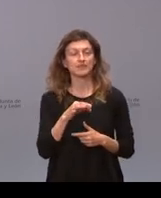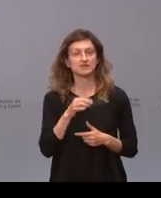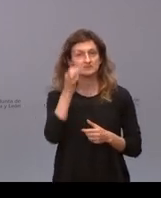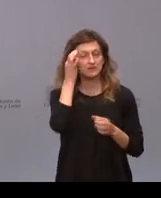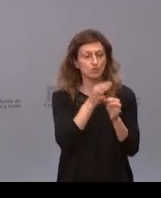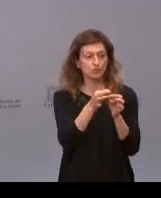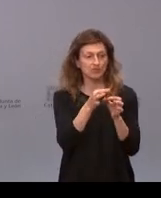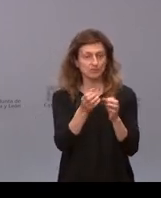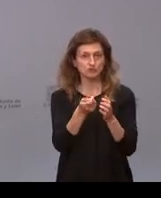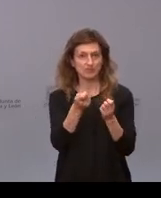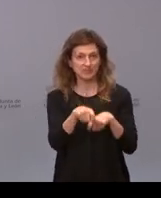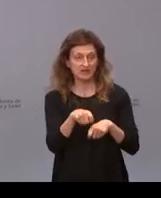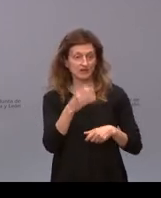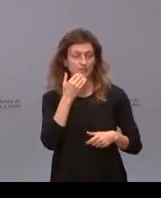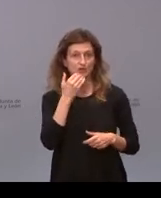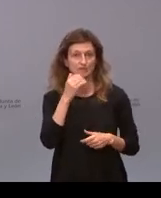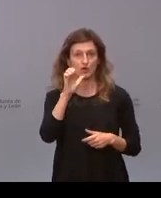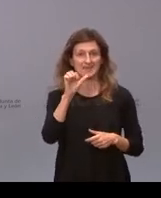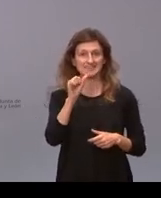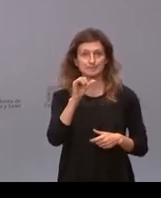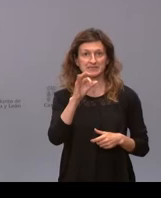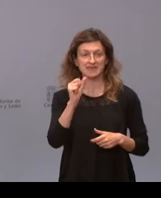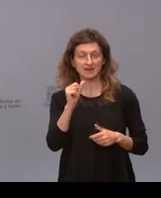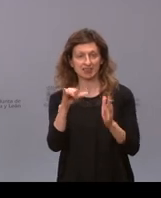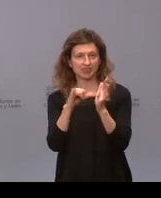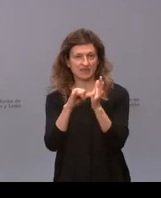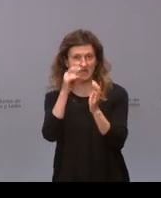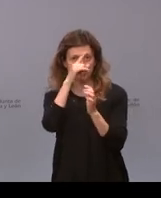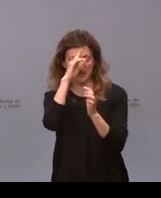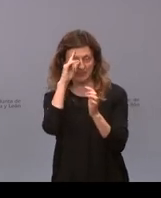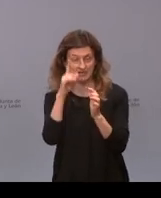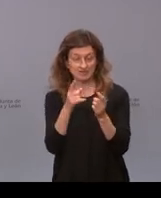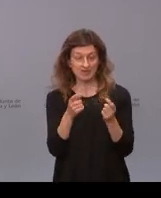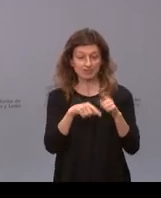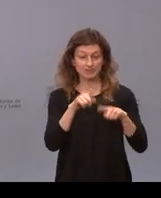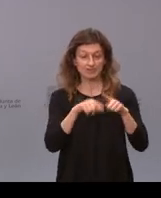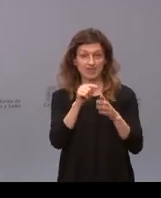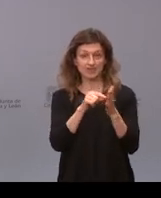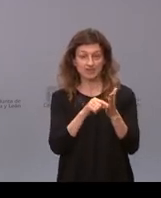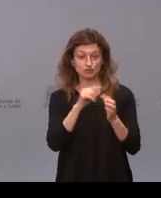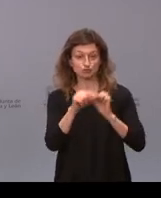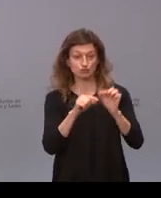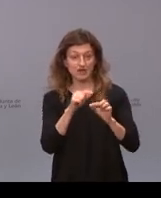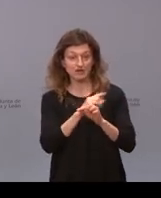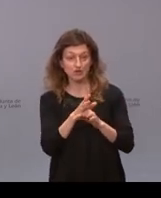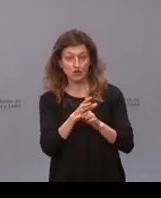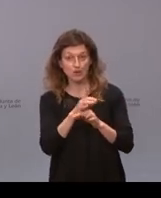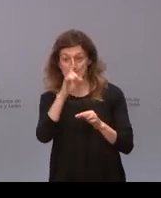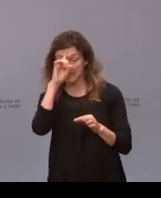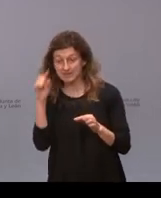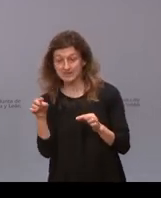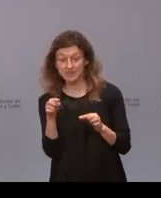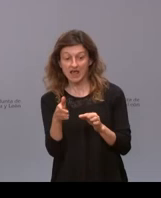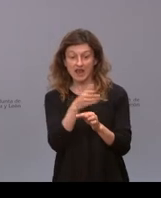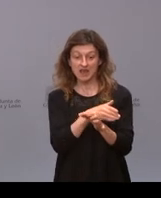municipios por ejemplo el espinar en segovia que linda con madrid atendiendo a los datos de contagios de madrid para así